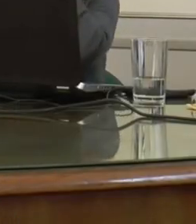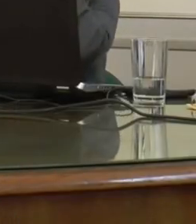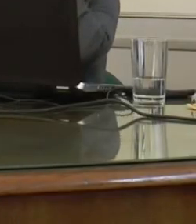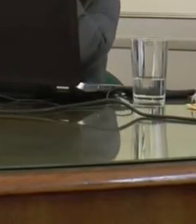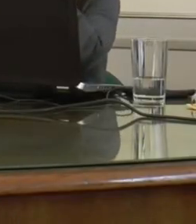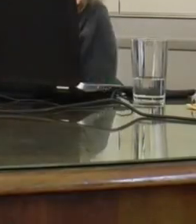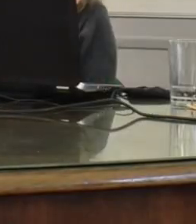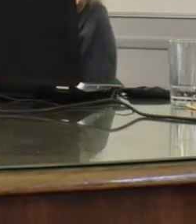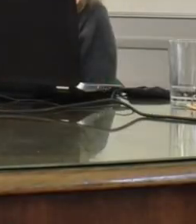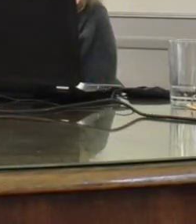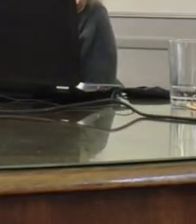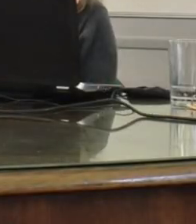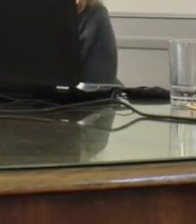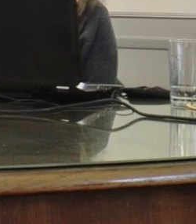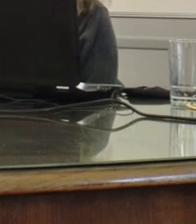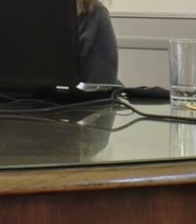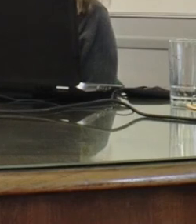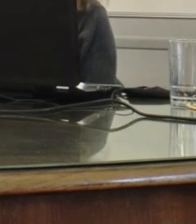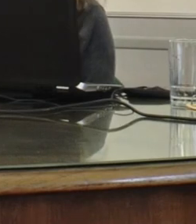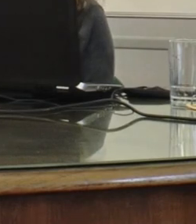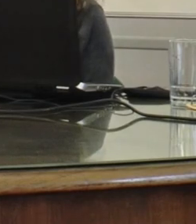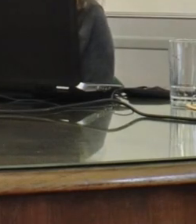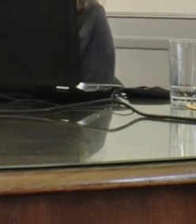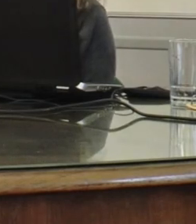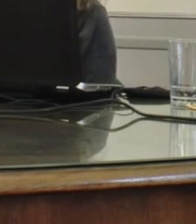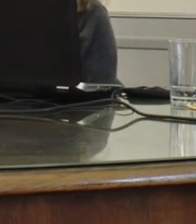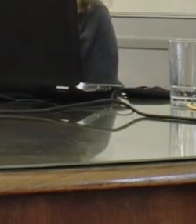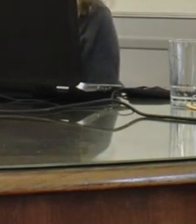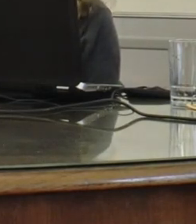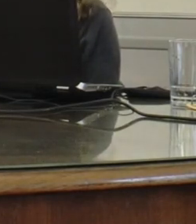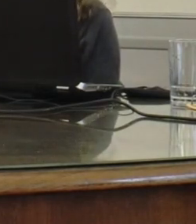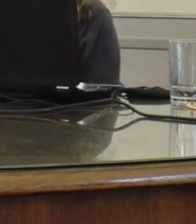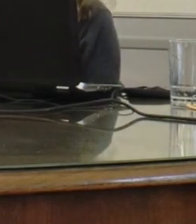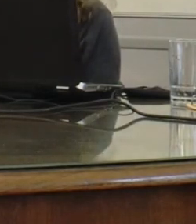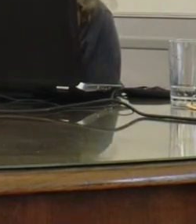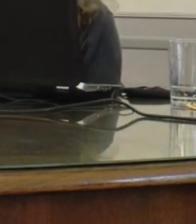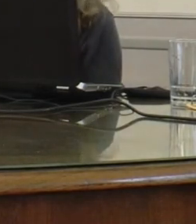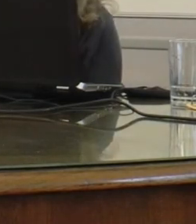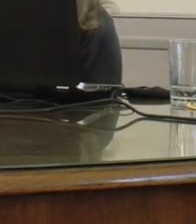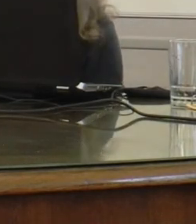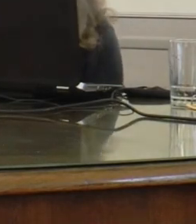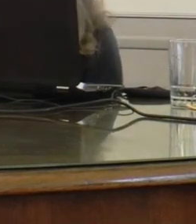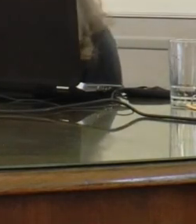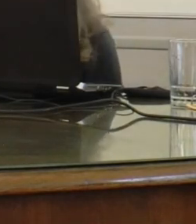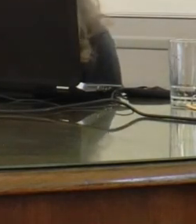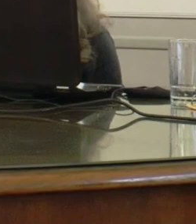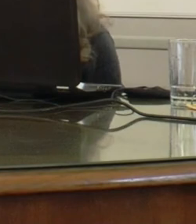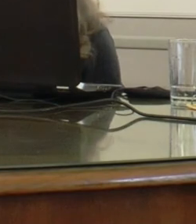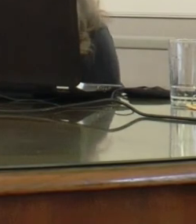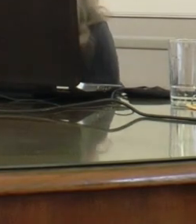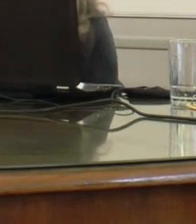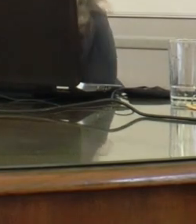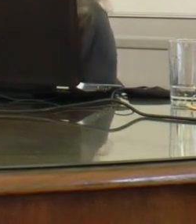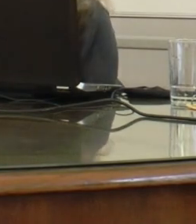continuamos entonces con esta segunda parte de la mesa Gonzalo vos habías